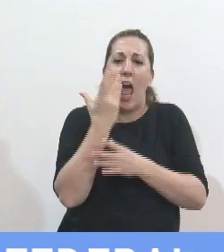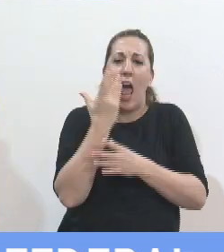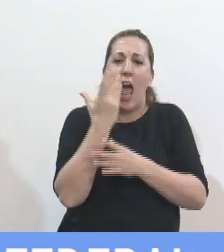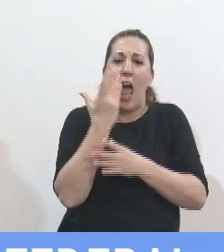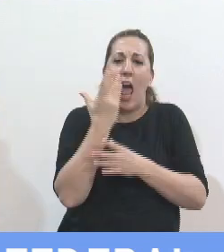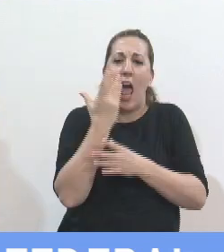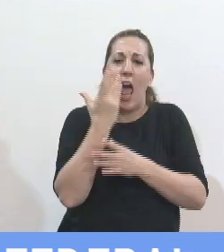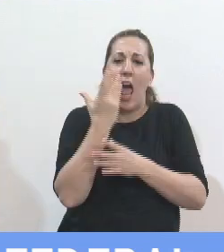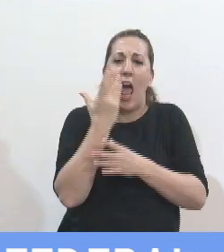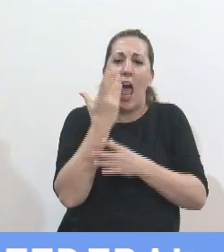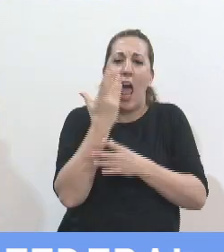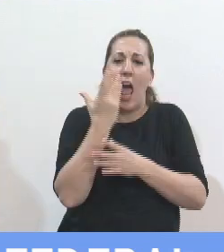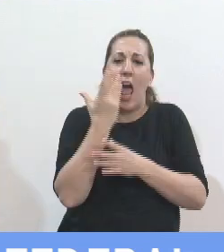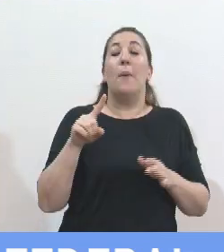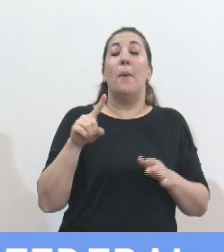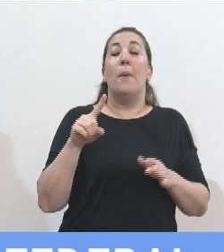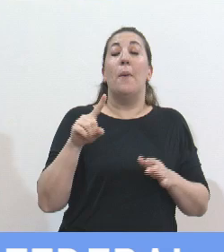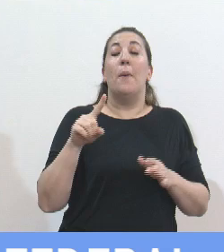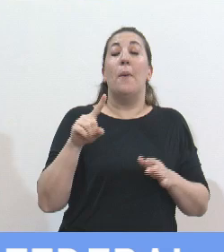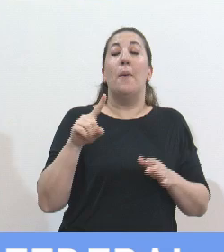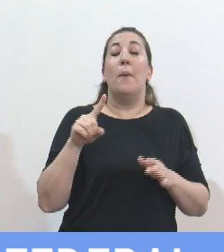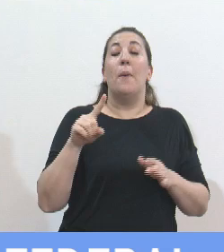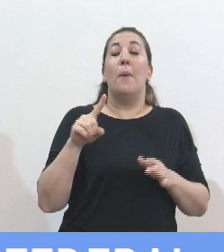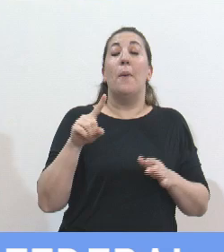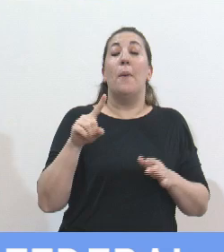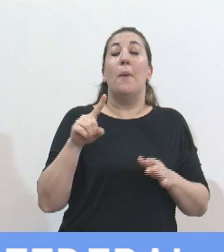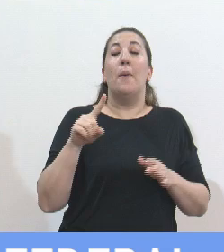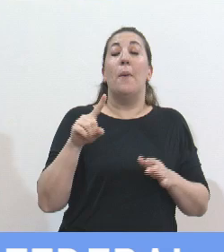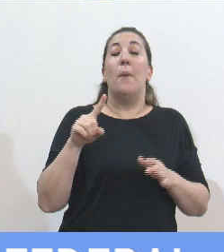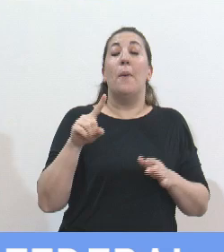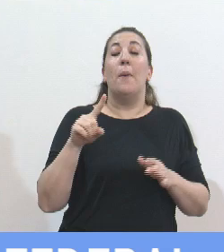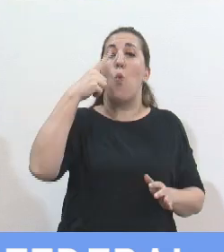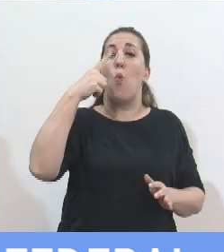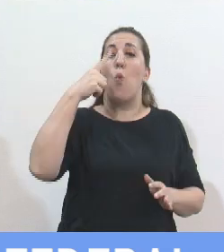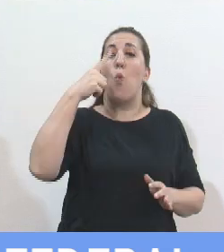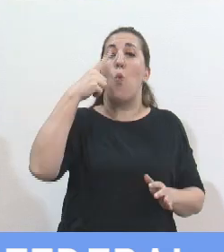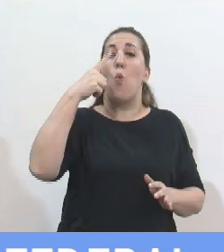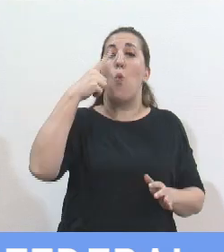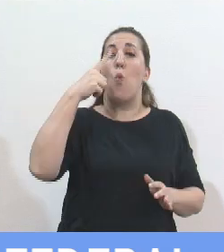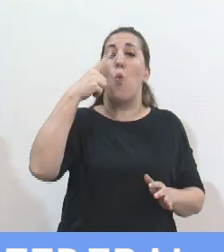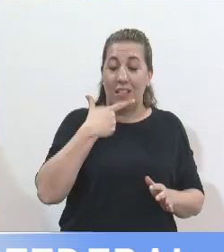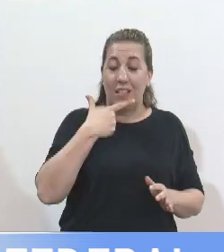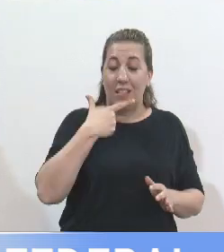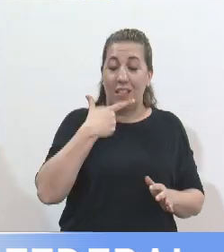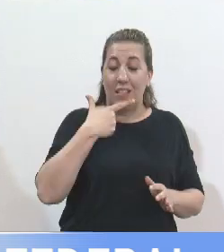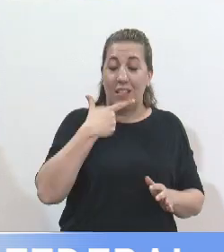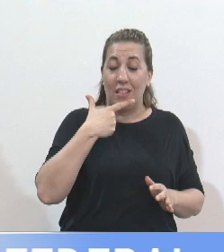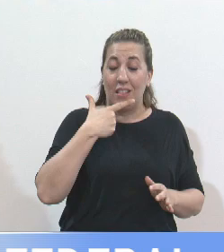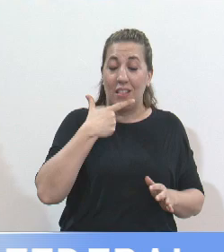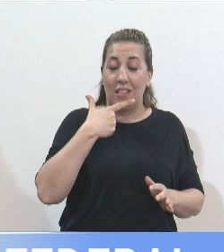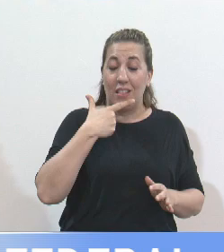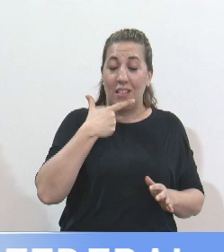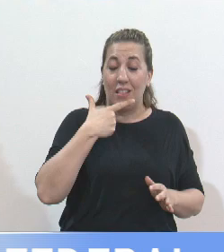Pero en el año 2017, en junio precisamente, el gobierno ingresó